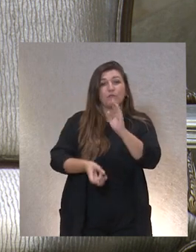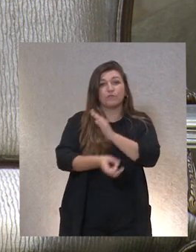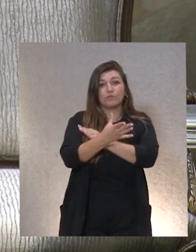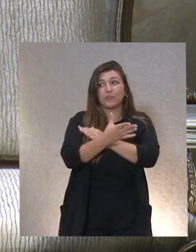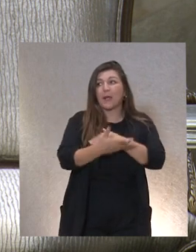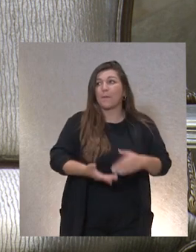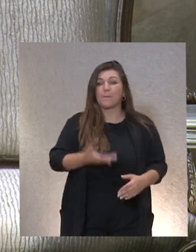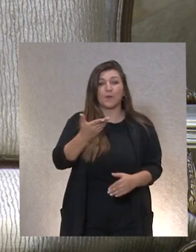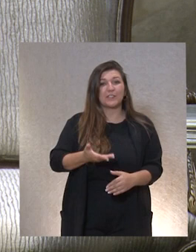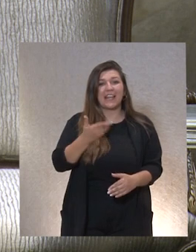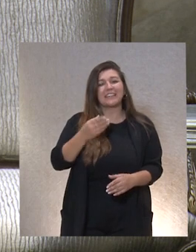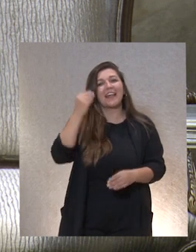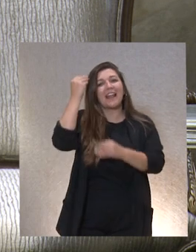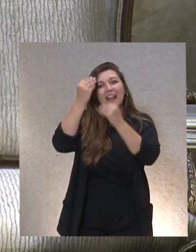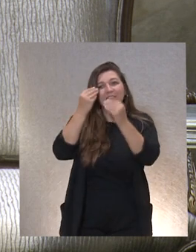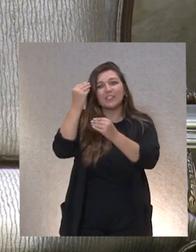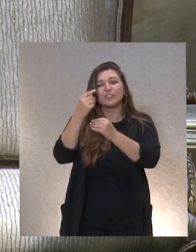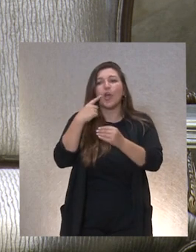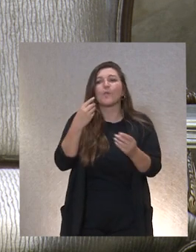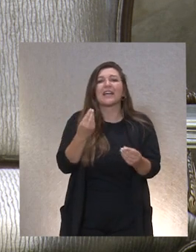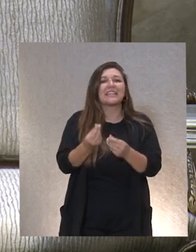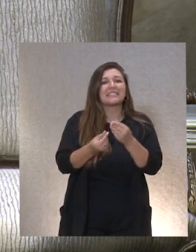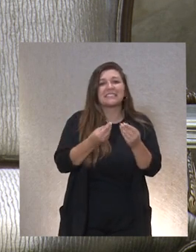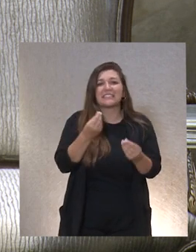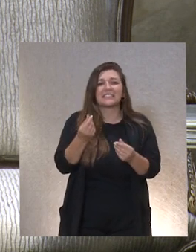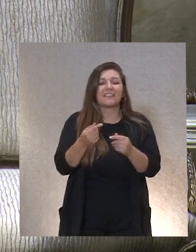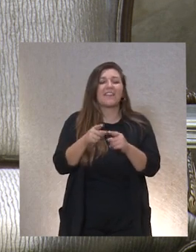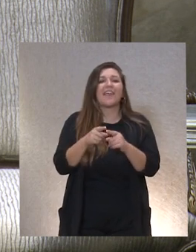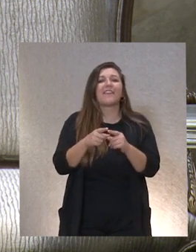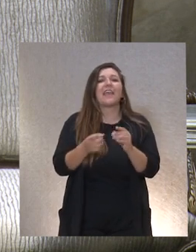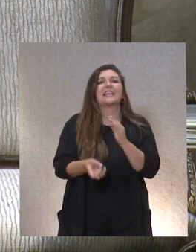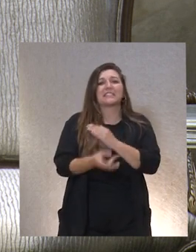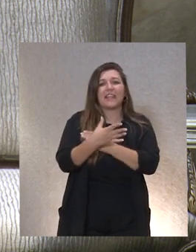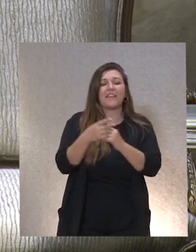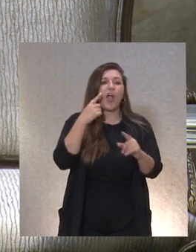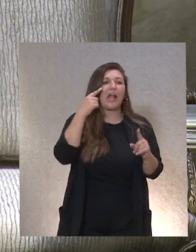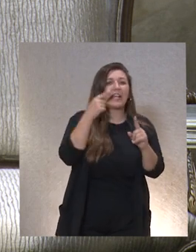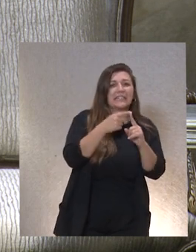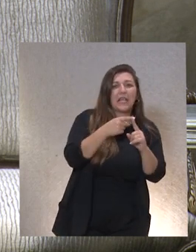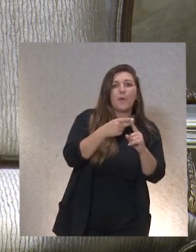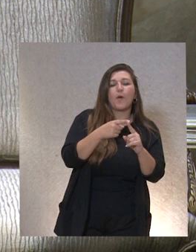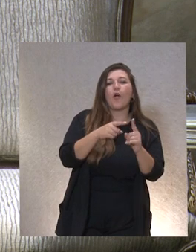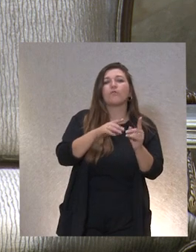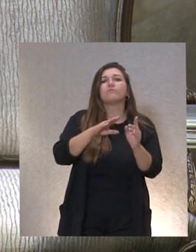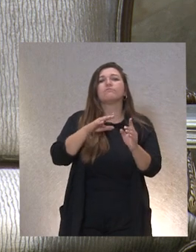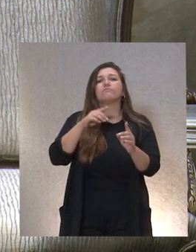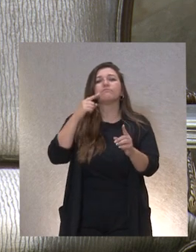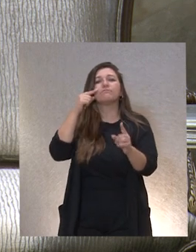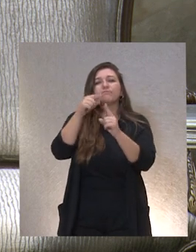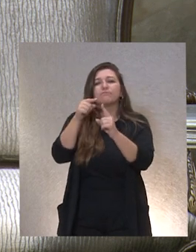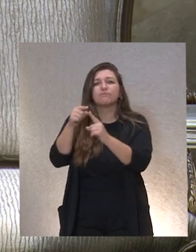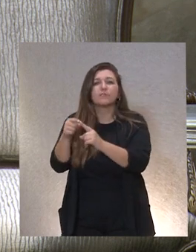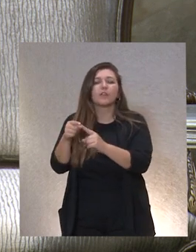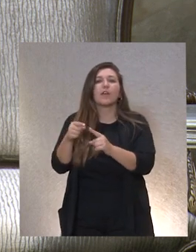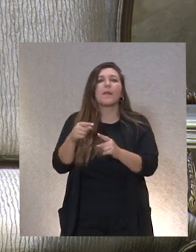imprescindible la reflexión sobre la esencia misma de su existencia, sobre el objetivo, sobre los fines, sobre los medios para llevar